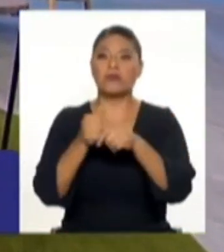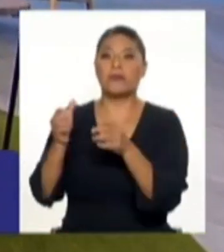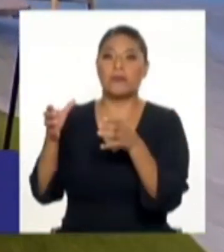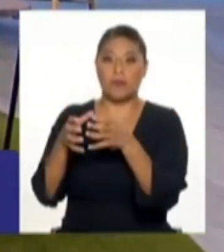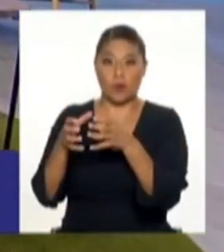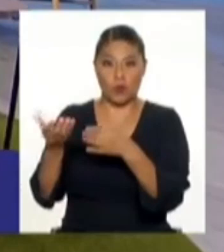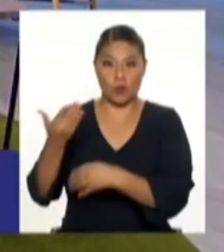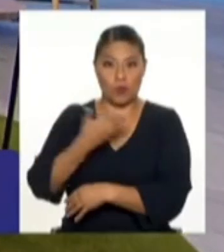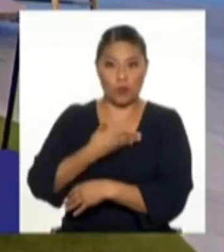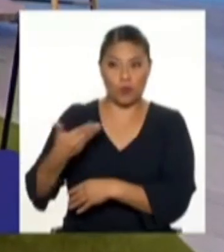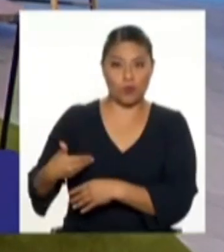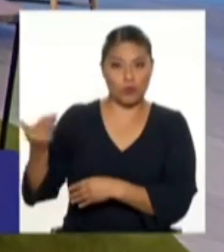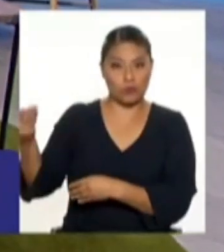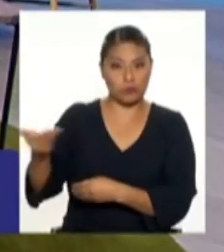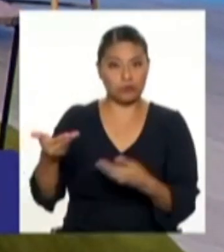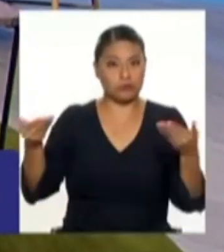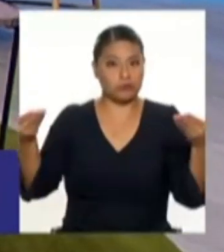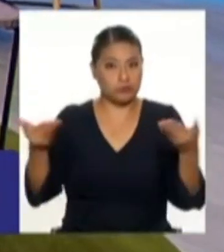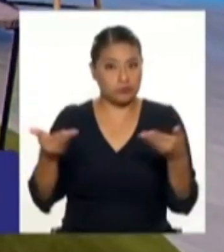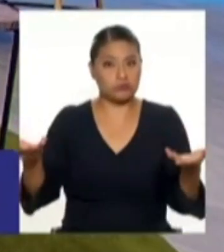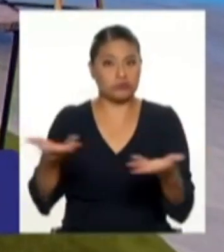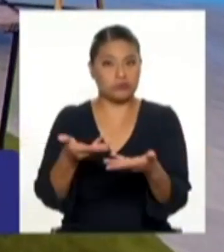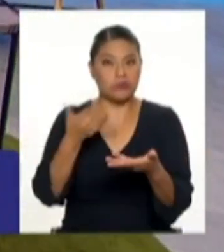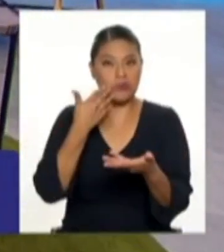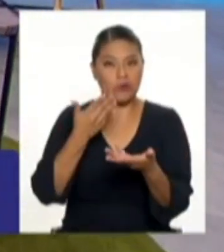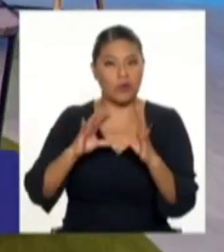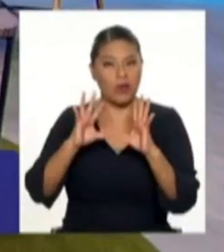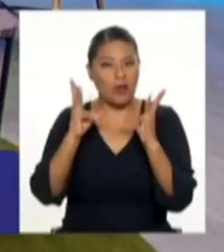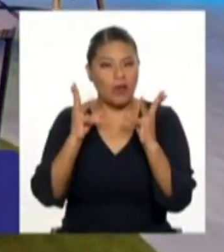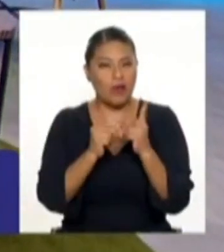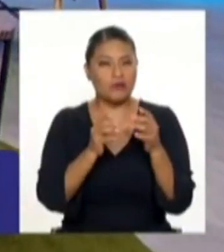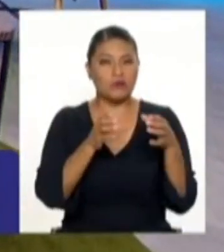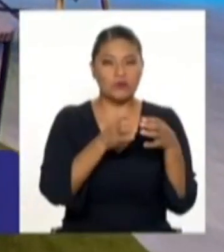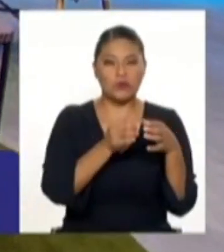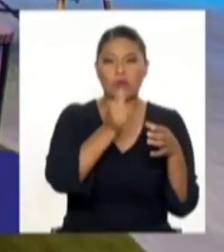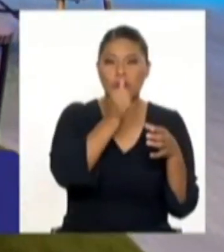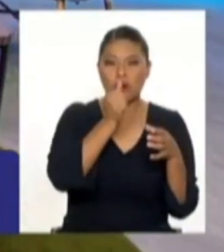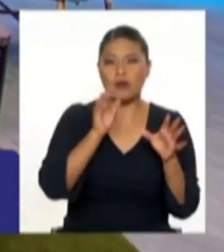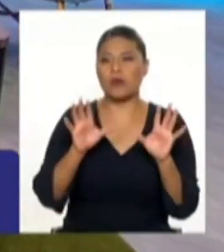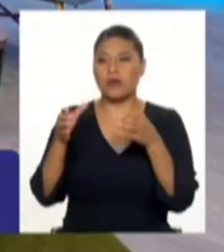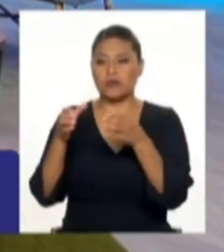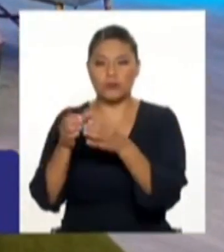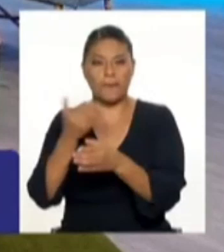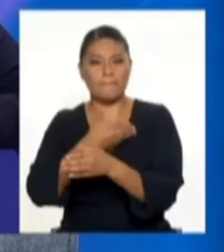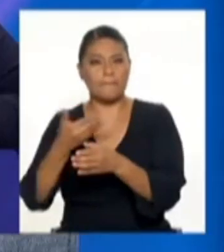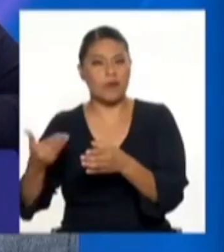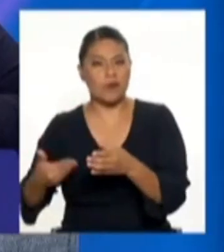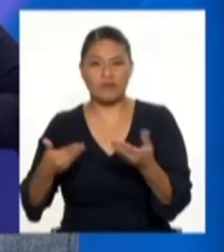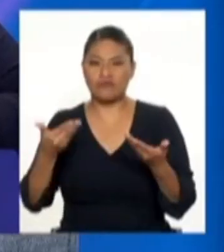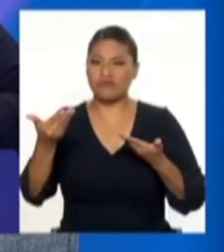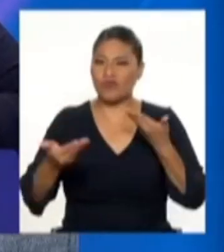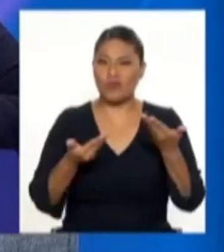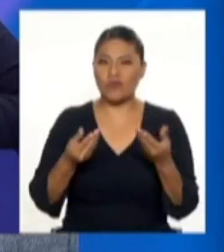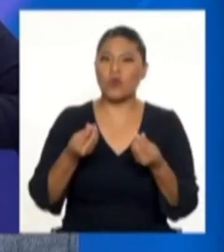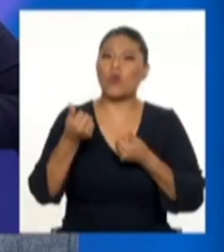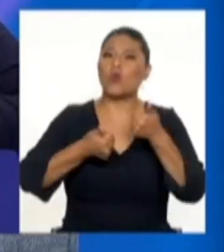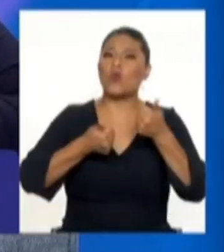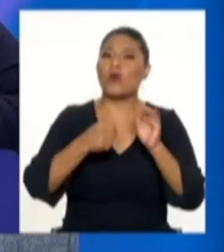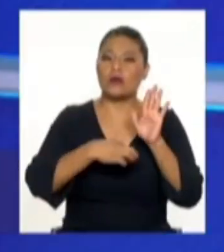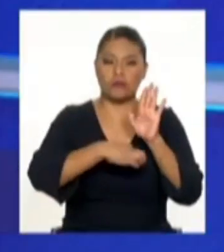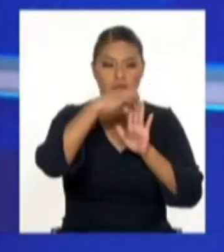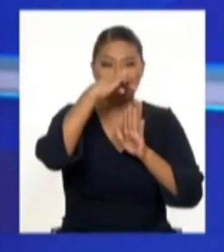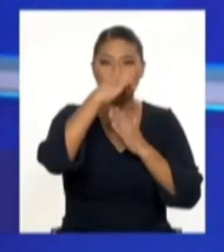a través de modalidades como las asociaciones público-privadas. ¿Cuáles son, por ejemplo, esos proyectos que ustedes están